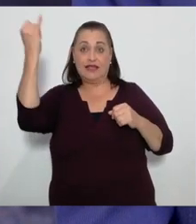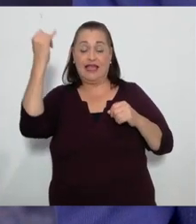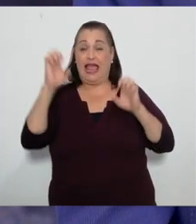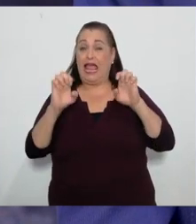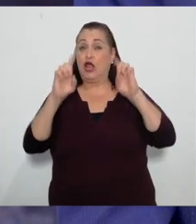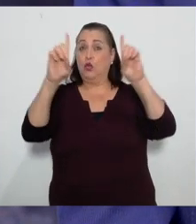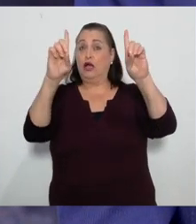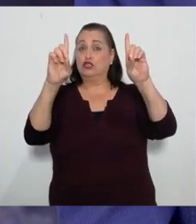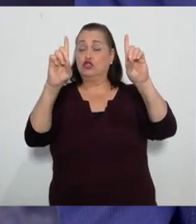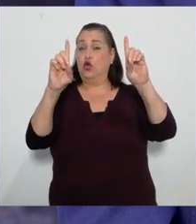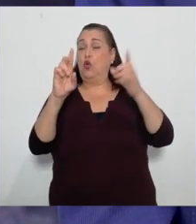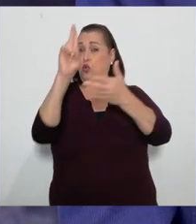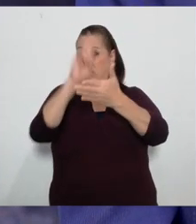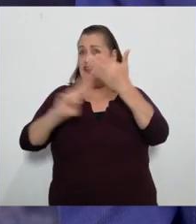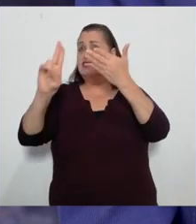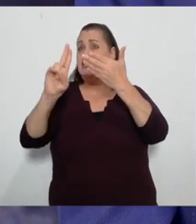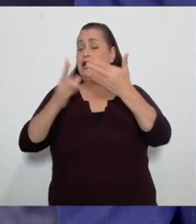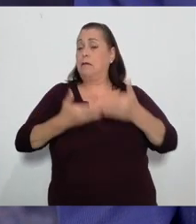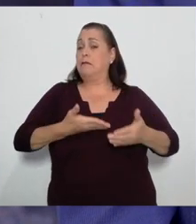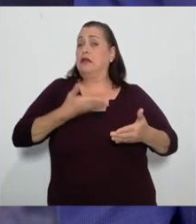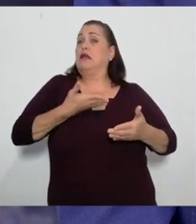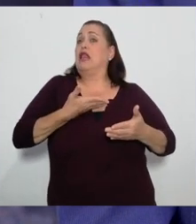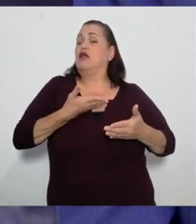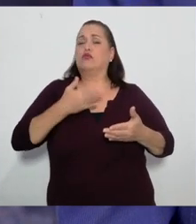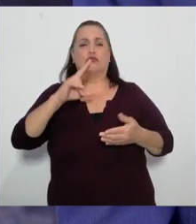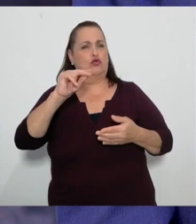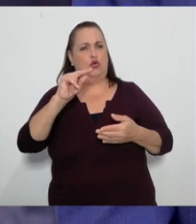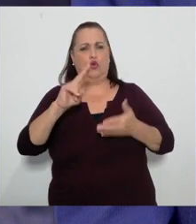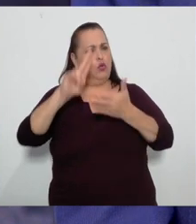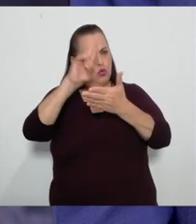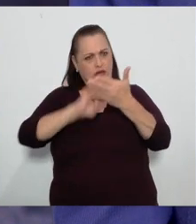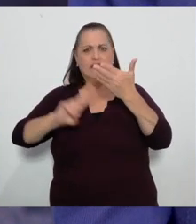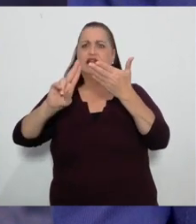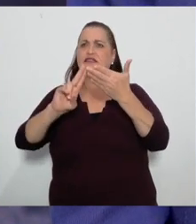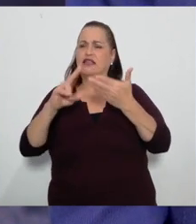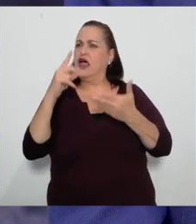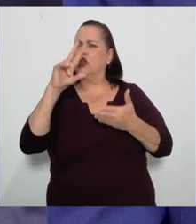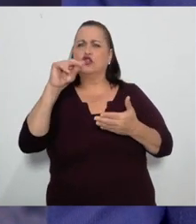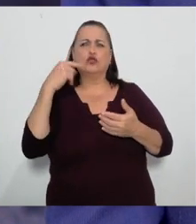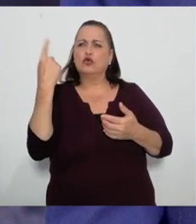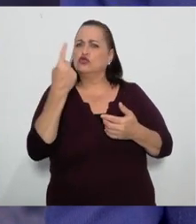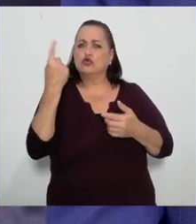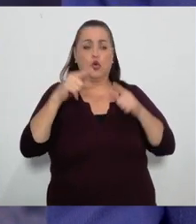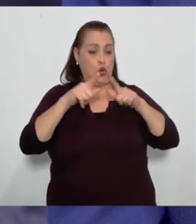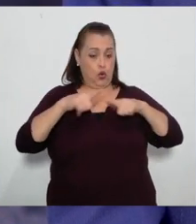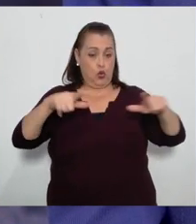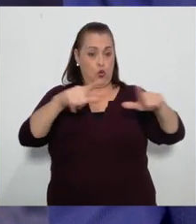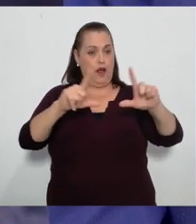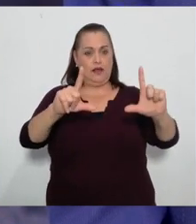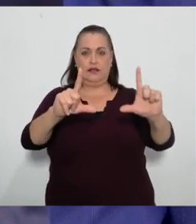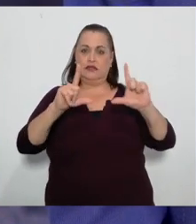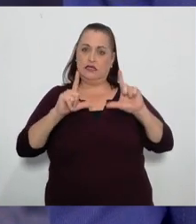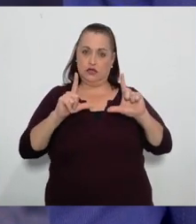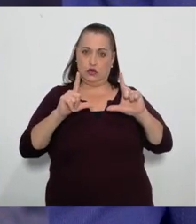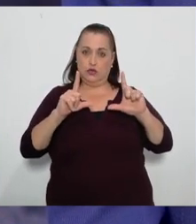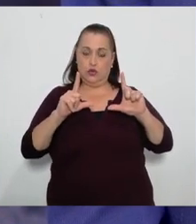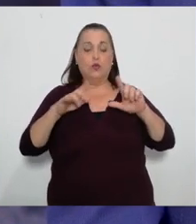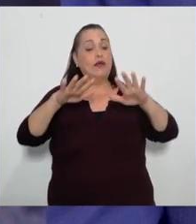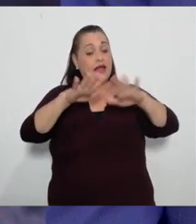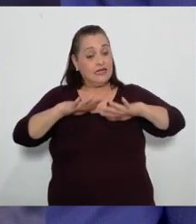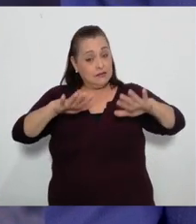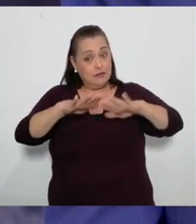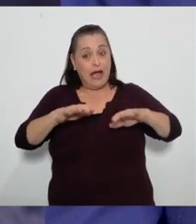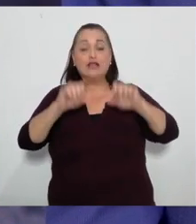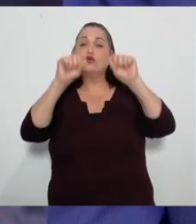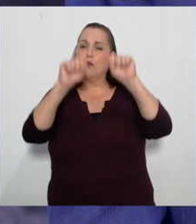de que la educación universitaria sea un privilegio. La universidad no es solo un lugar para obtener un título, es